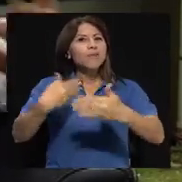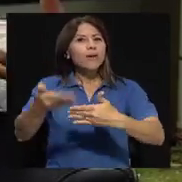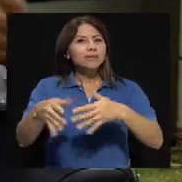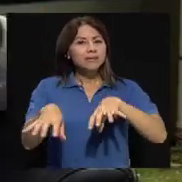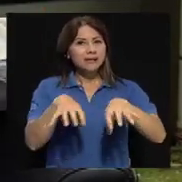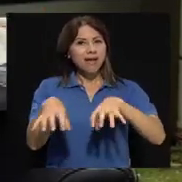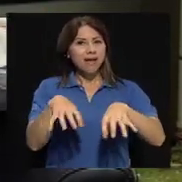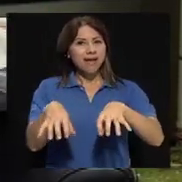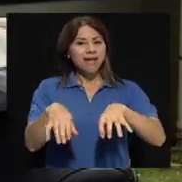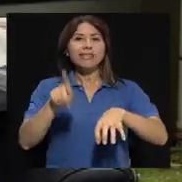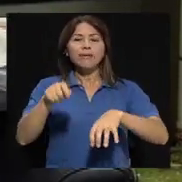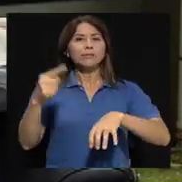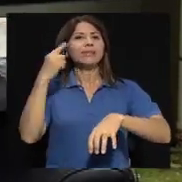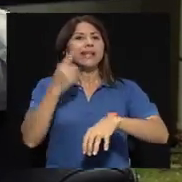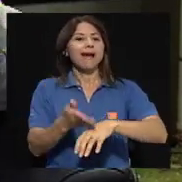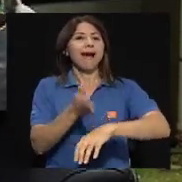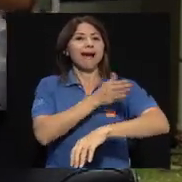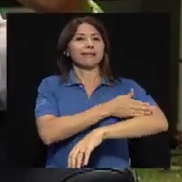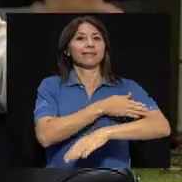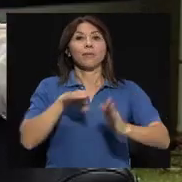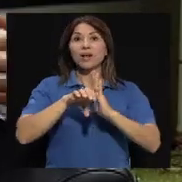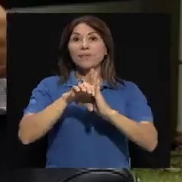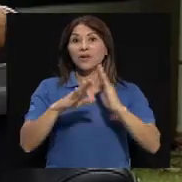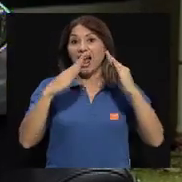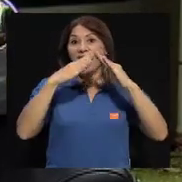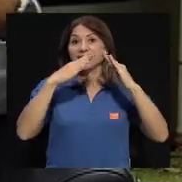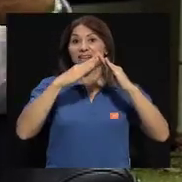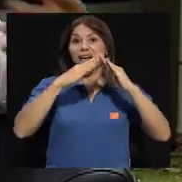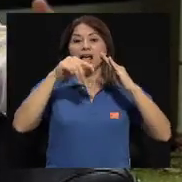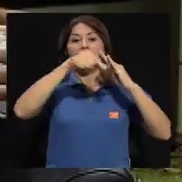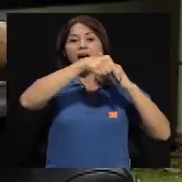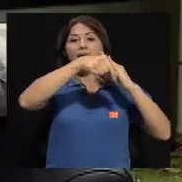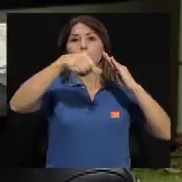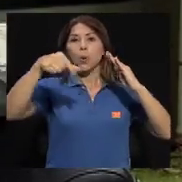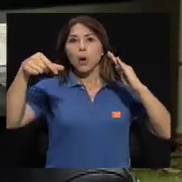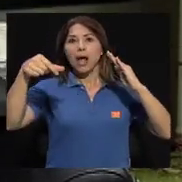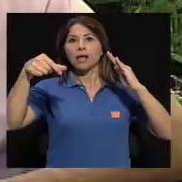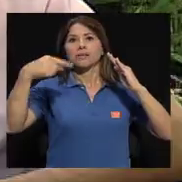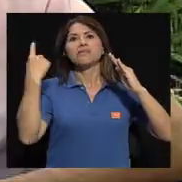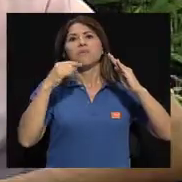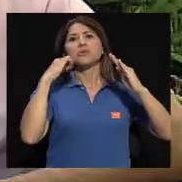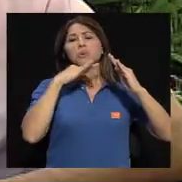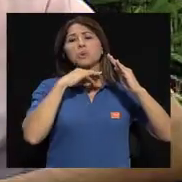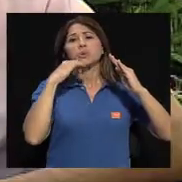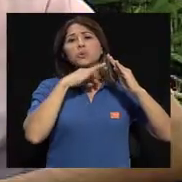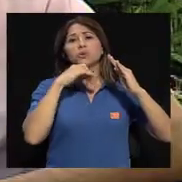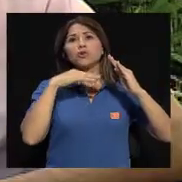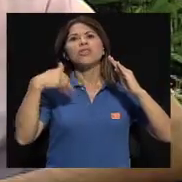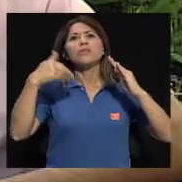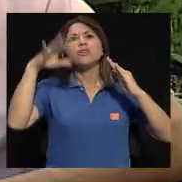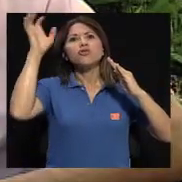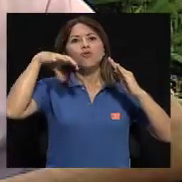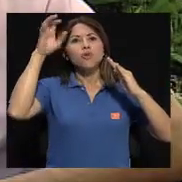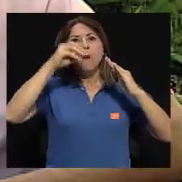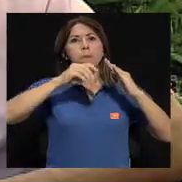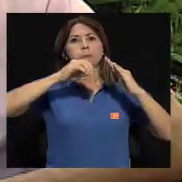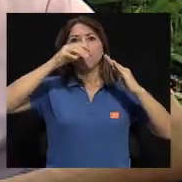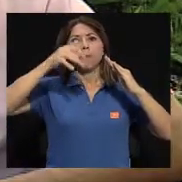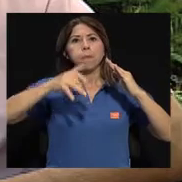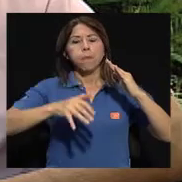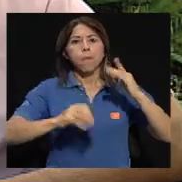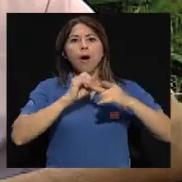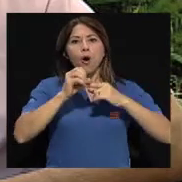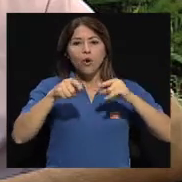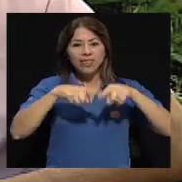predecir que va a ocurrir, si no limpiamos las canoas, si no limpiamos los ceniceros, se nos van a inundar en la época de lluvia, si viene una